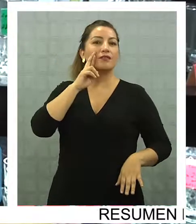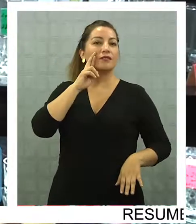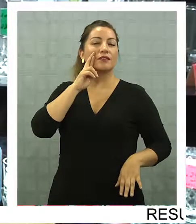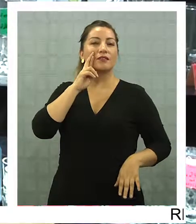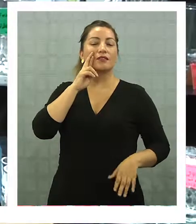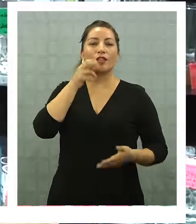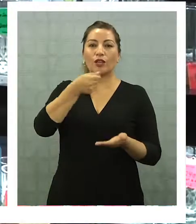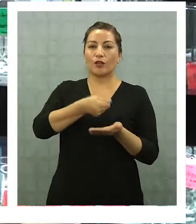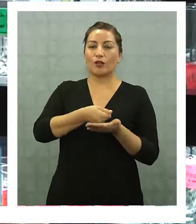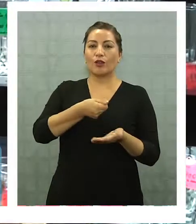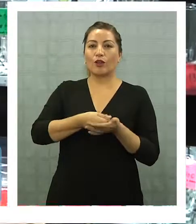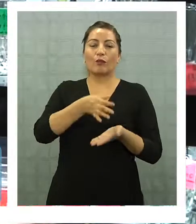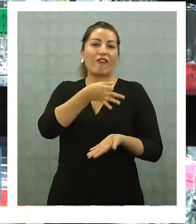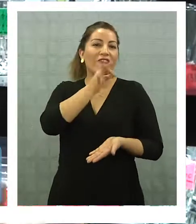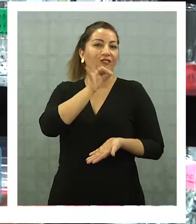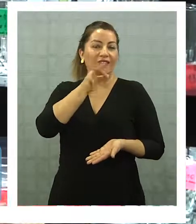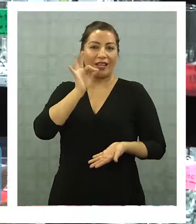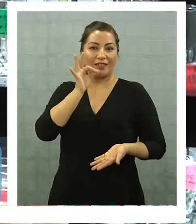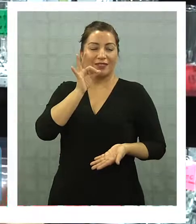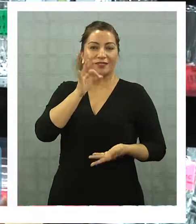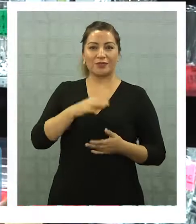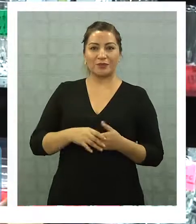comprando los coffee break,